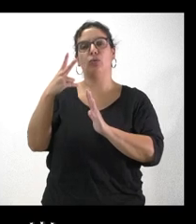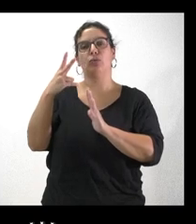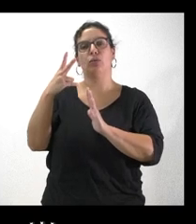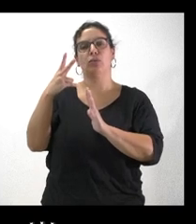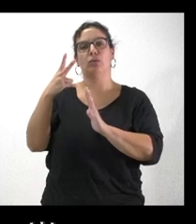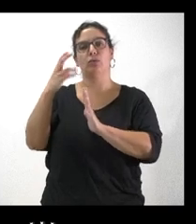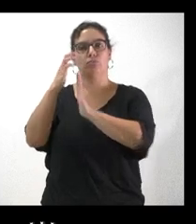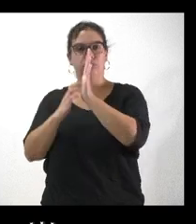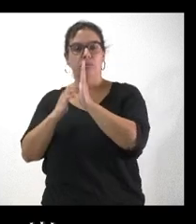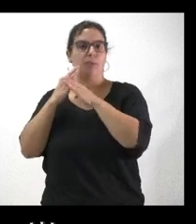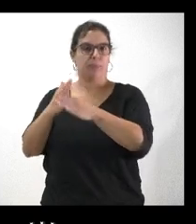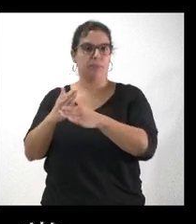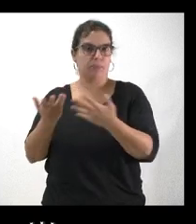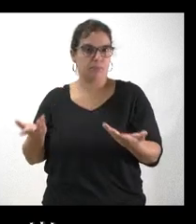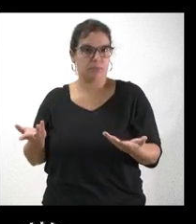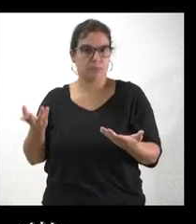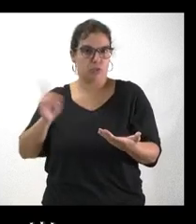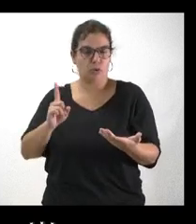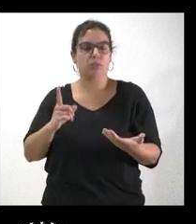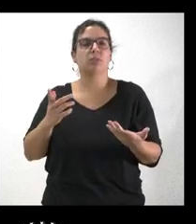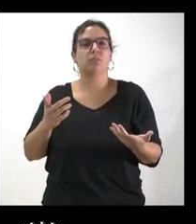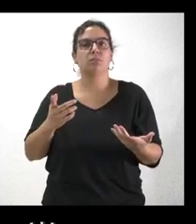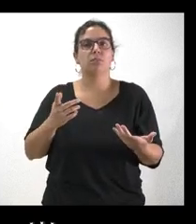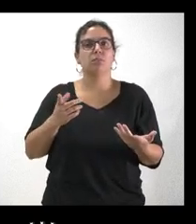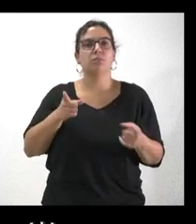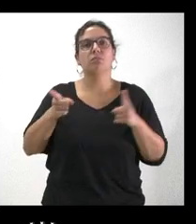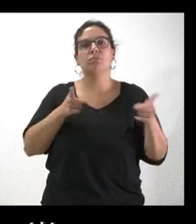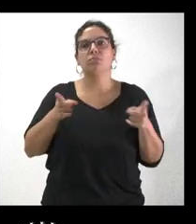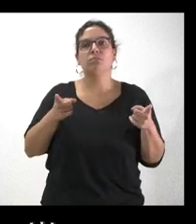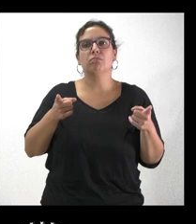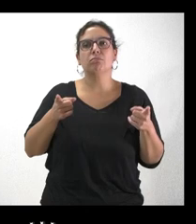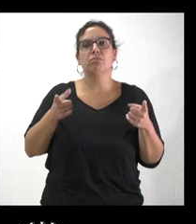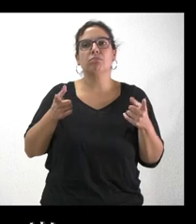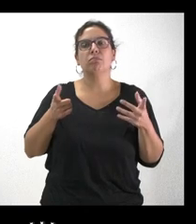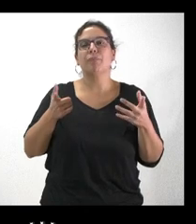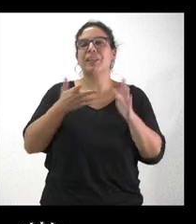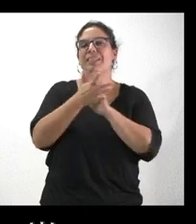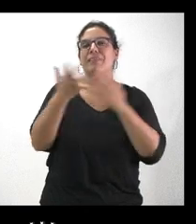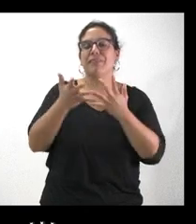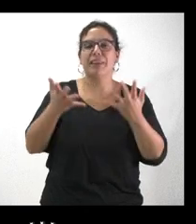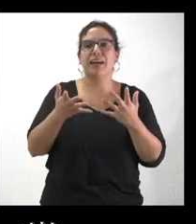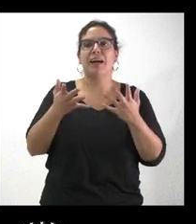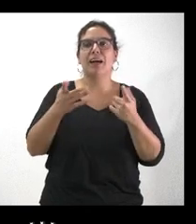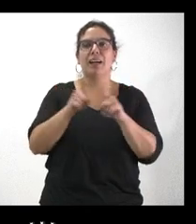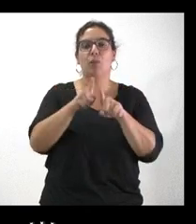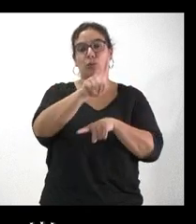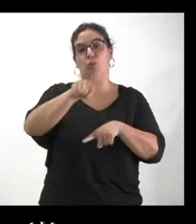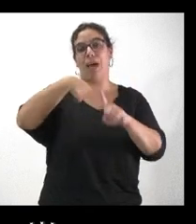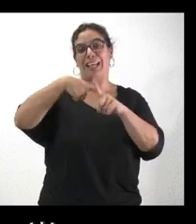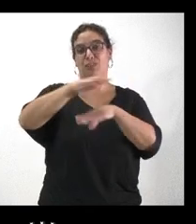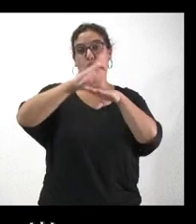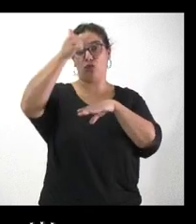entienden insuficientes, si eso es lo que espera. Me refiero como anterior consejero de Empleo,